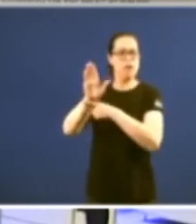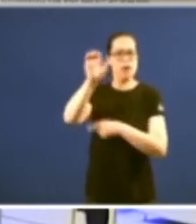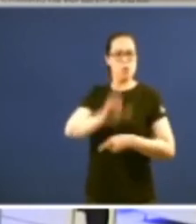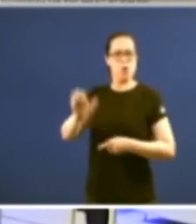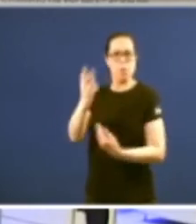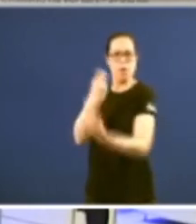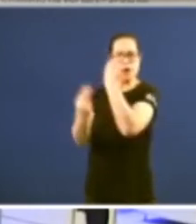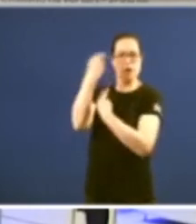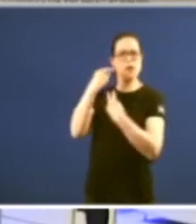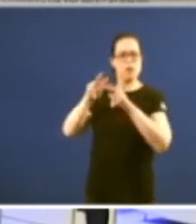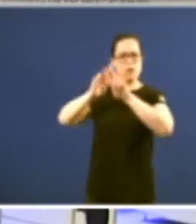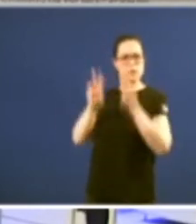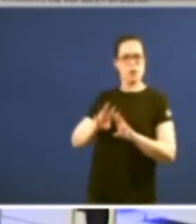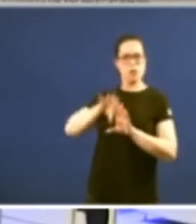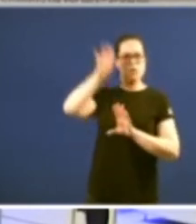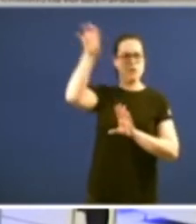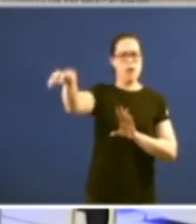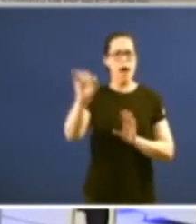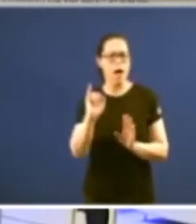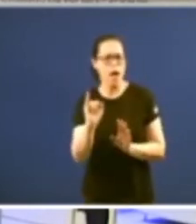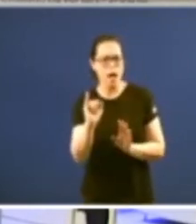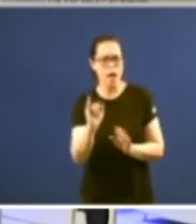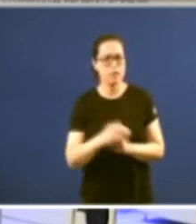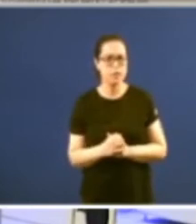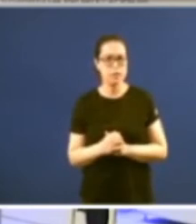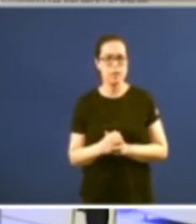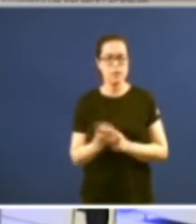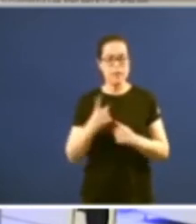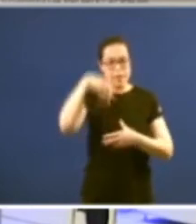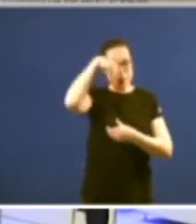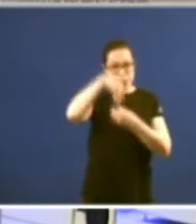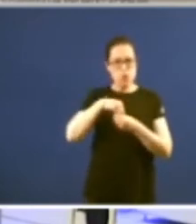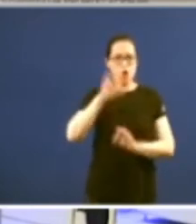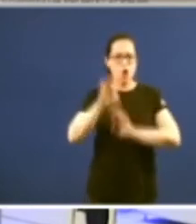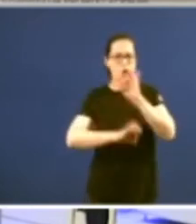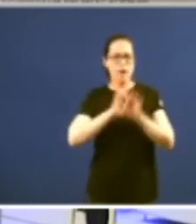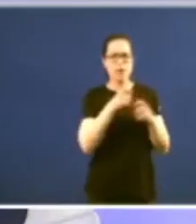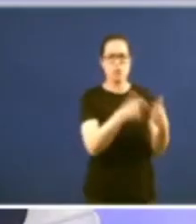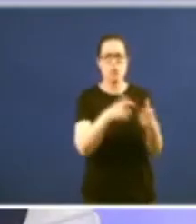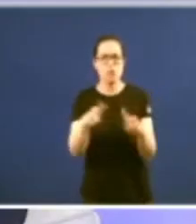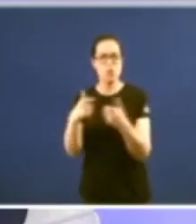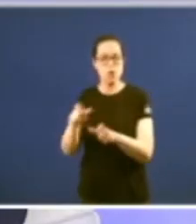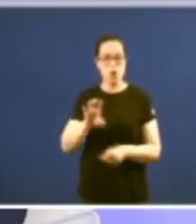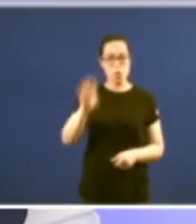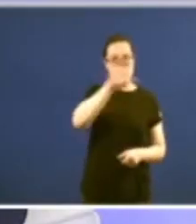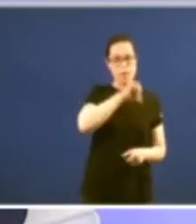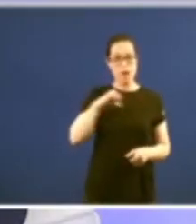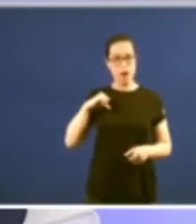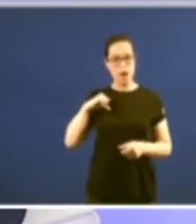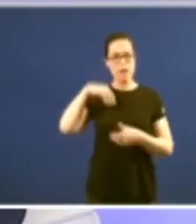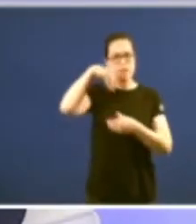representación exterior etc e todo unha serie de órganos intermedios as comunidades autónomas tenderon a